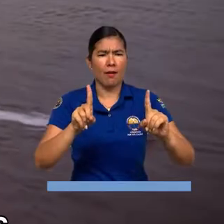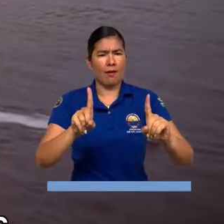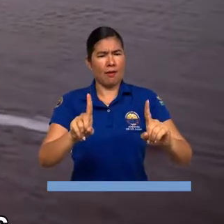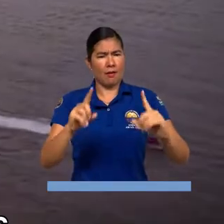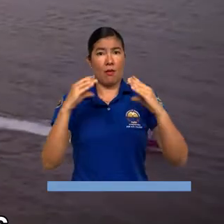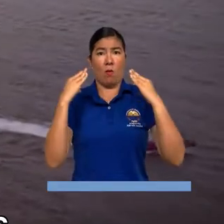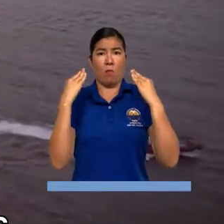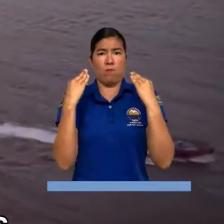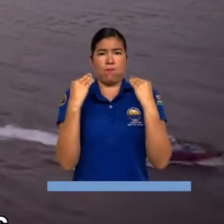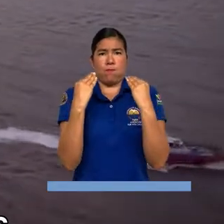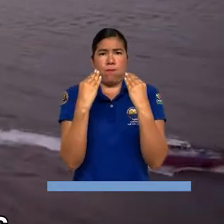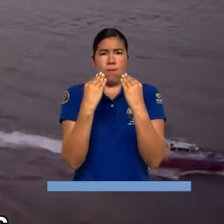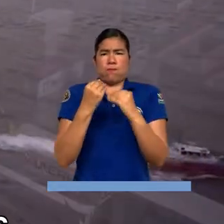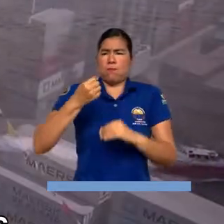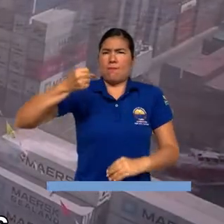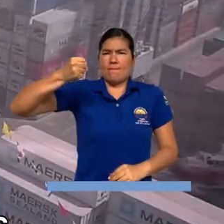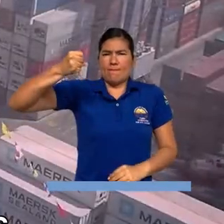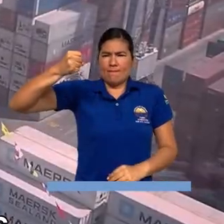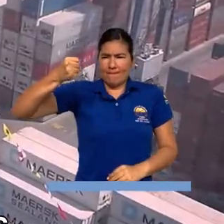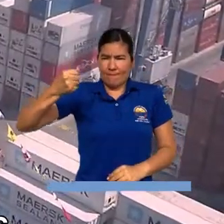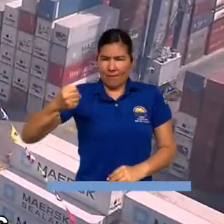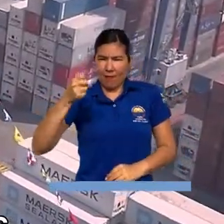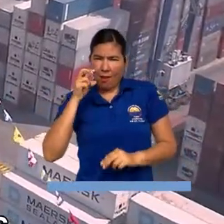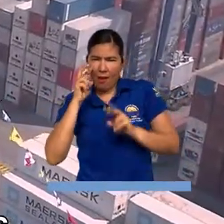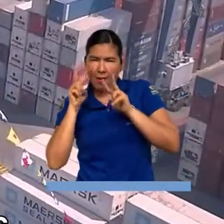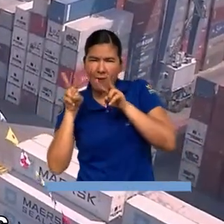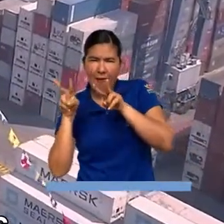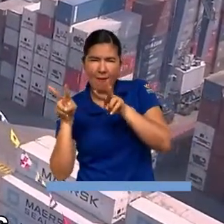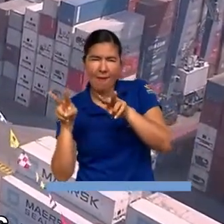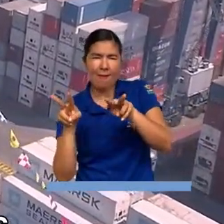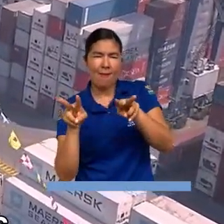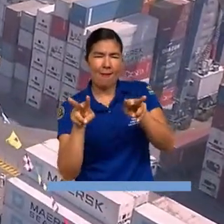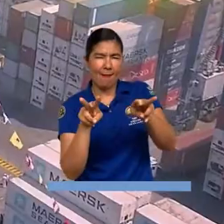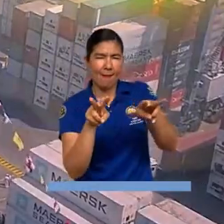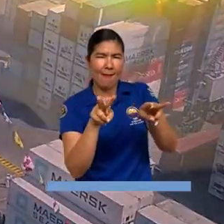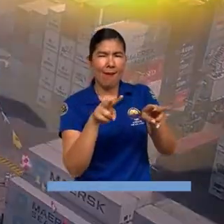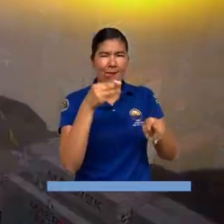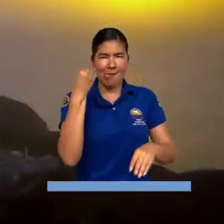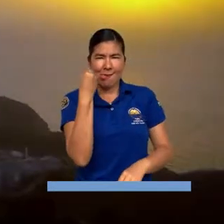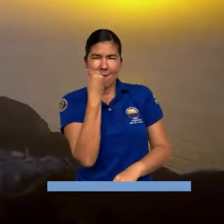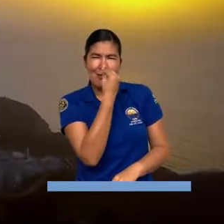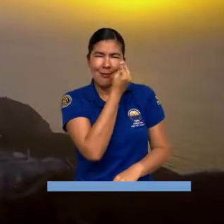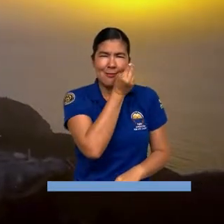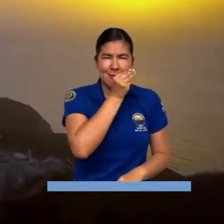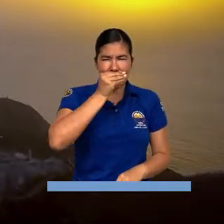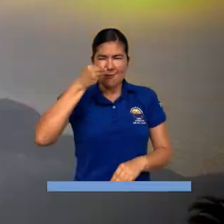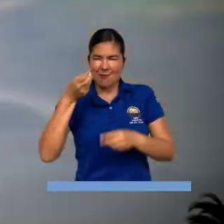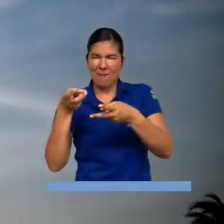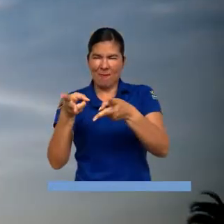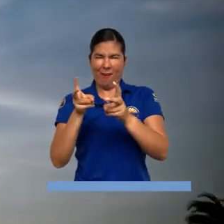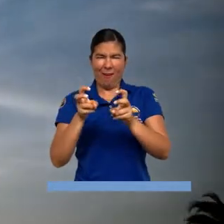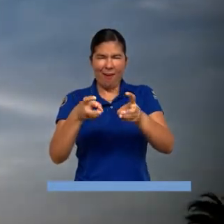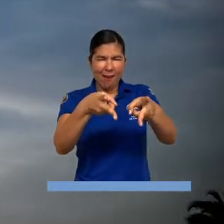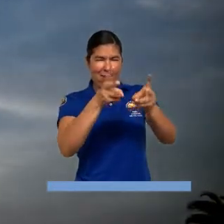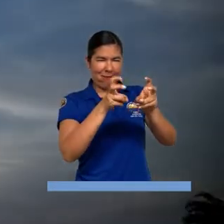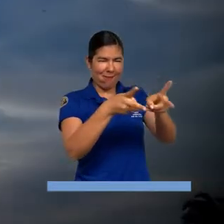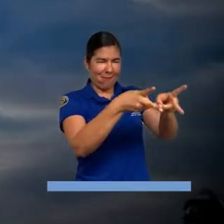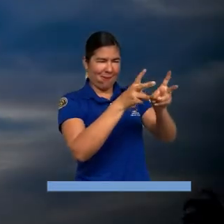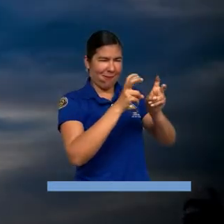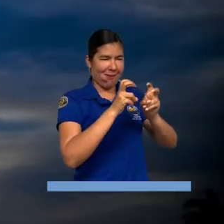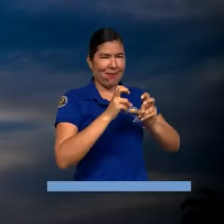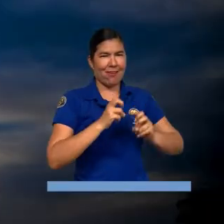sueltan a entre estos pasteles Desnumbra la ambición del